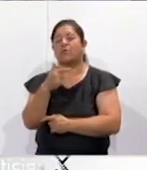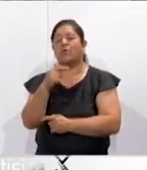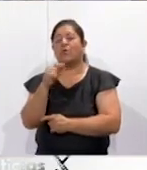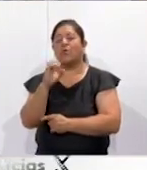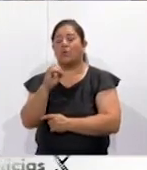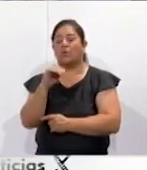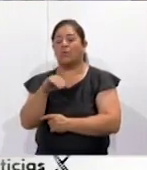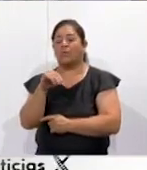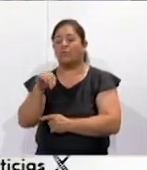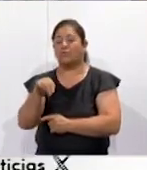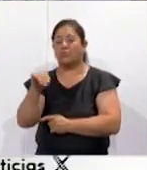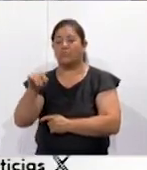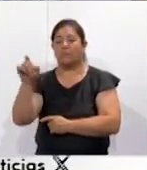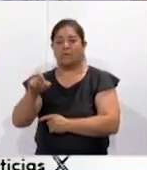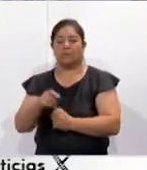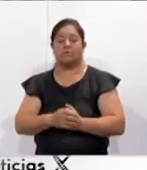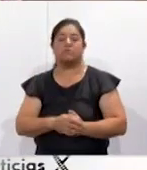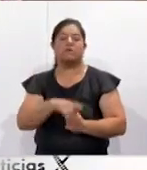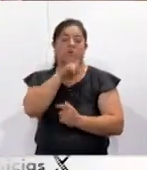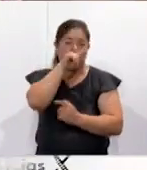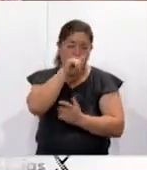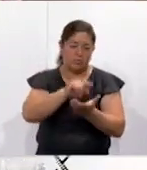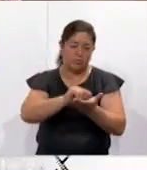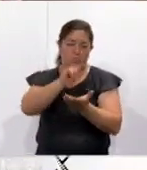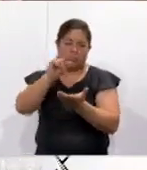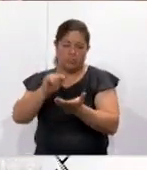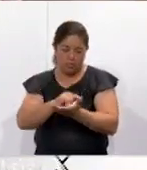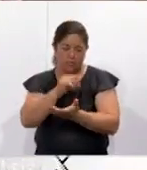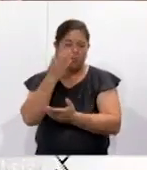lógicamente, en nuestro portal institucional. Muchas gracias. De nada. Gracias.